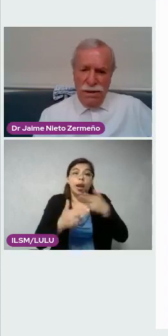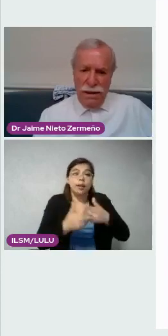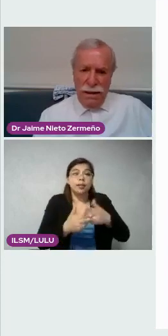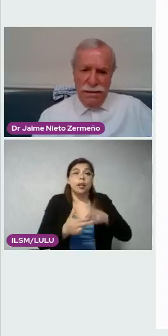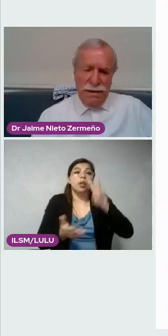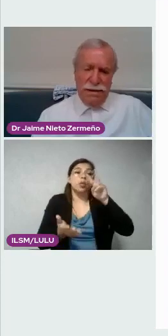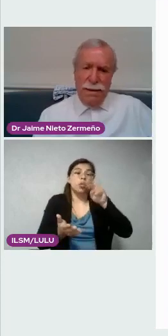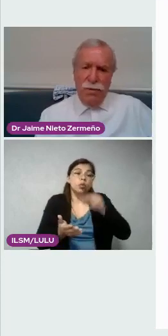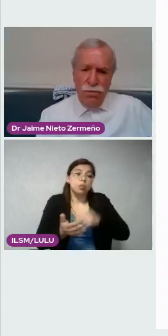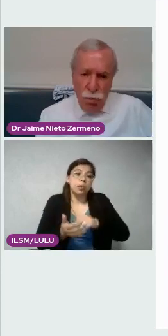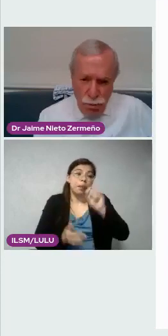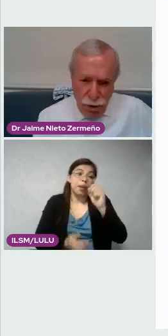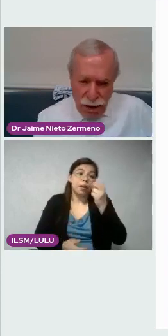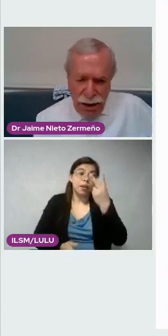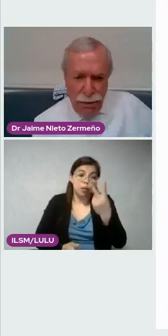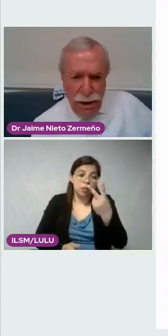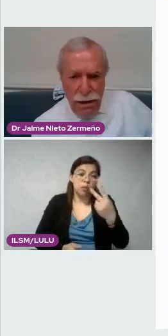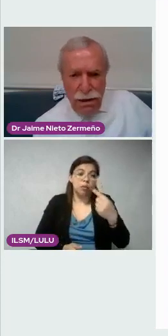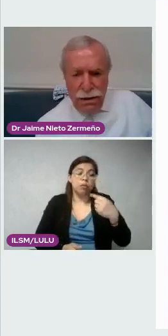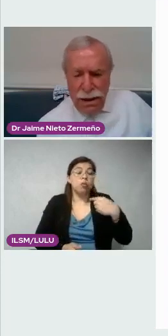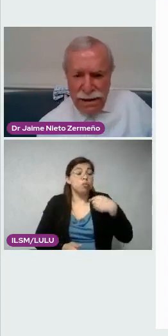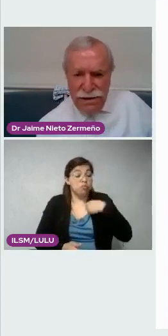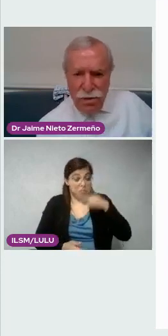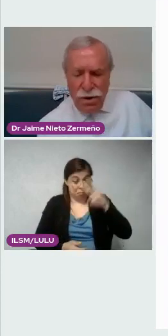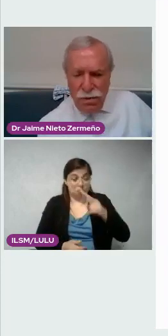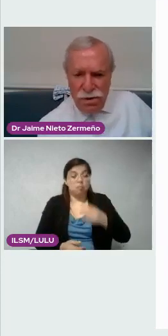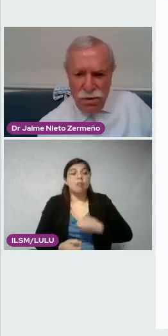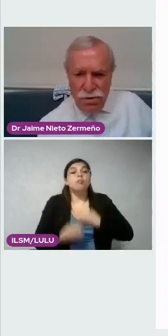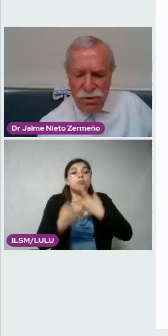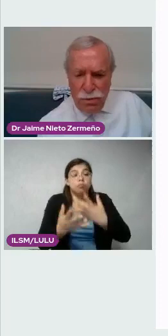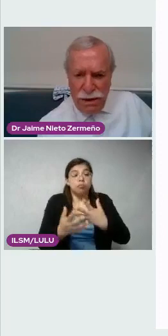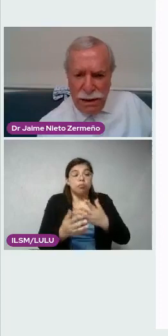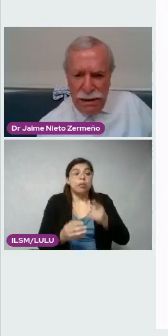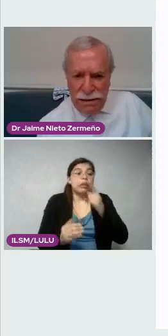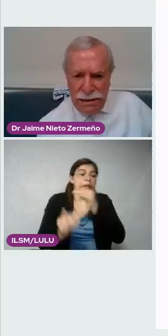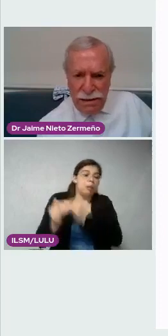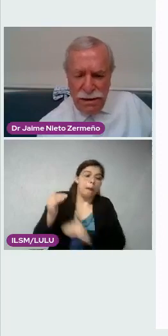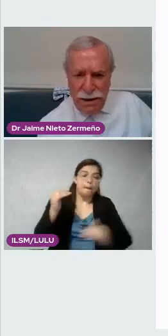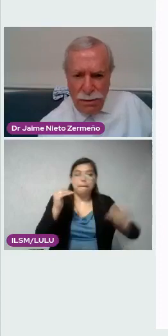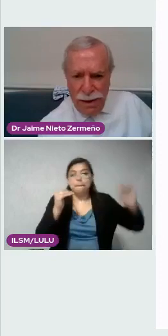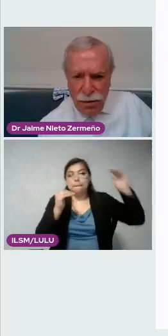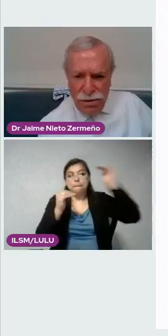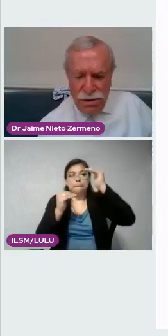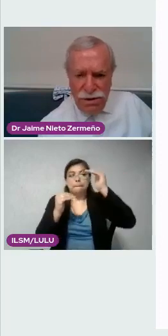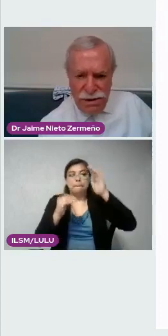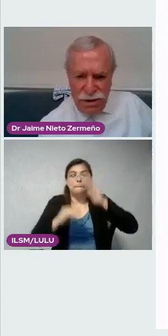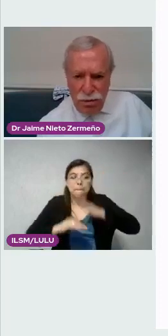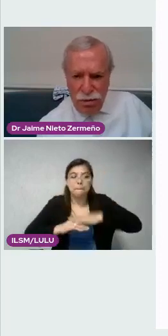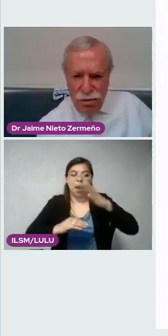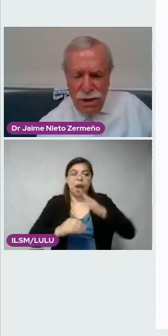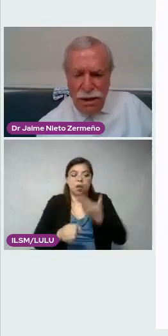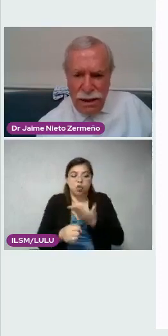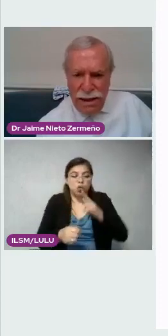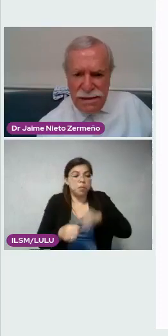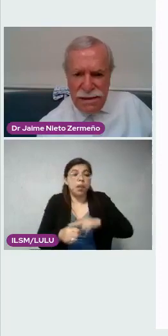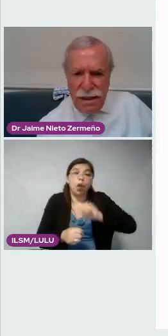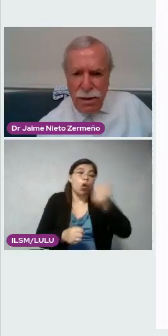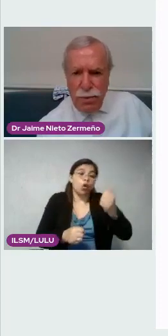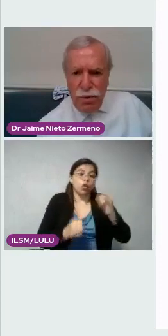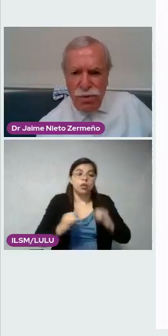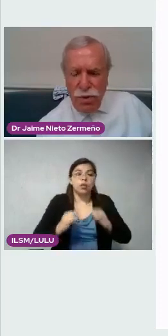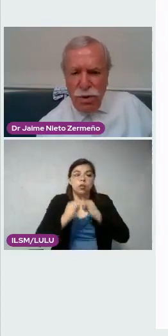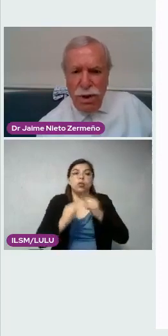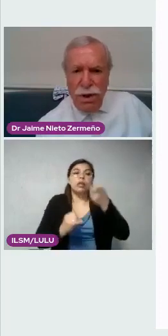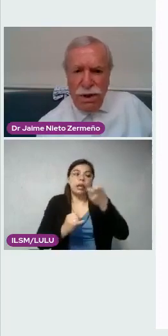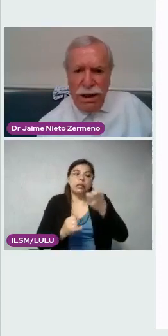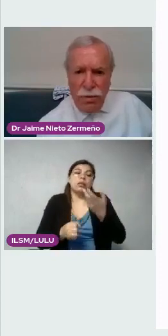decirles que estamos muy por arriba del resto de nuestros hospitales, hermanos, institutos, gracias a